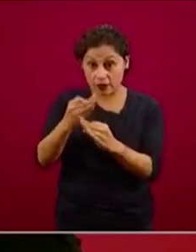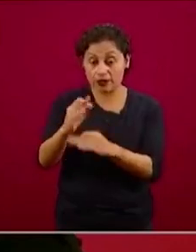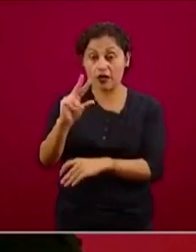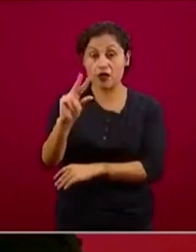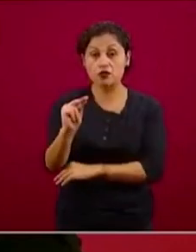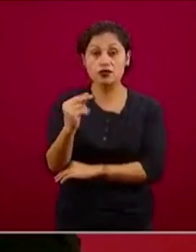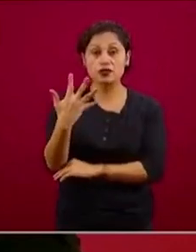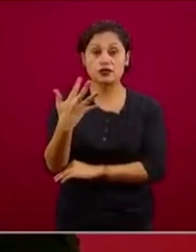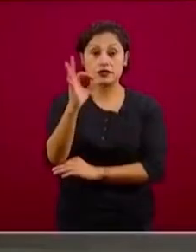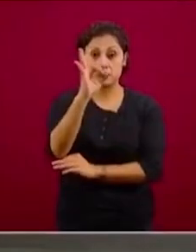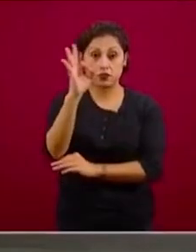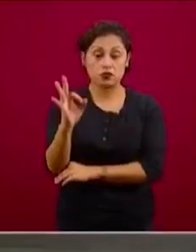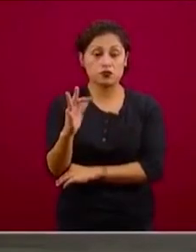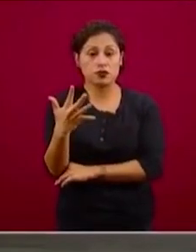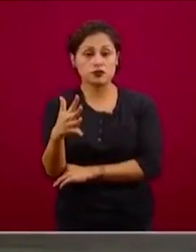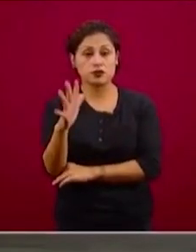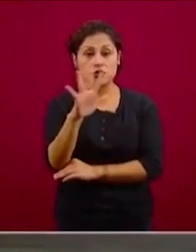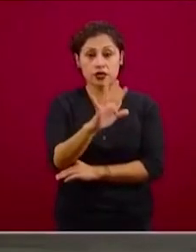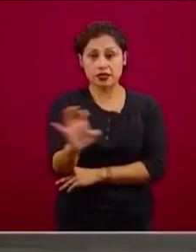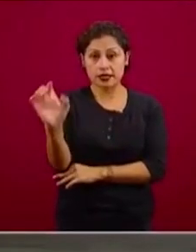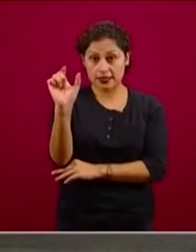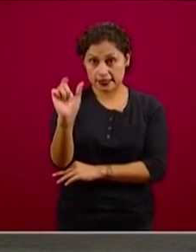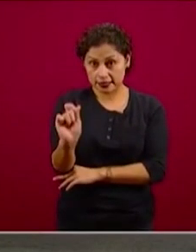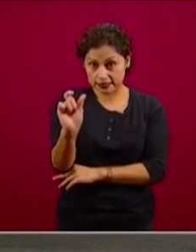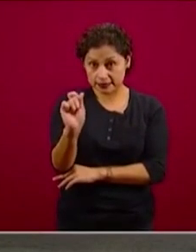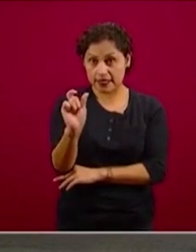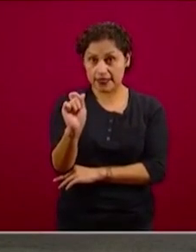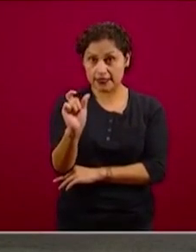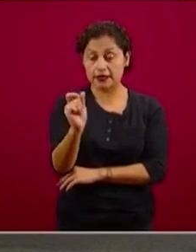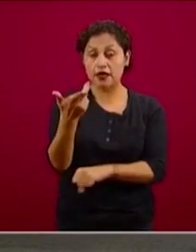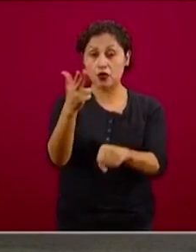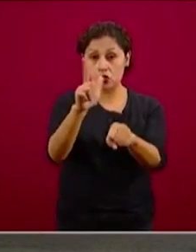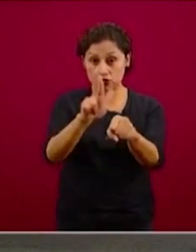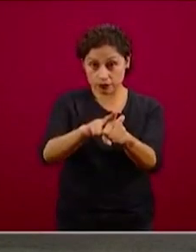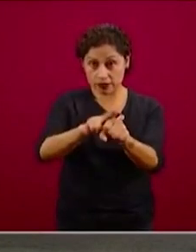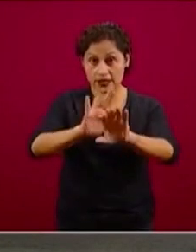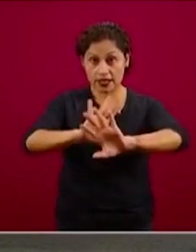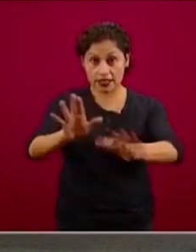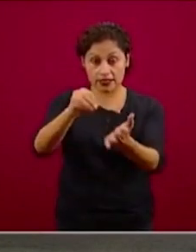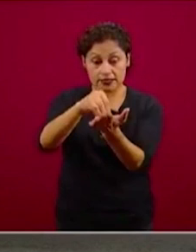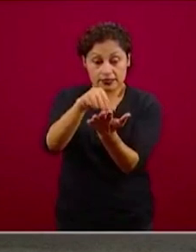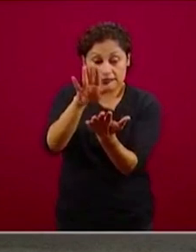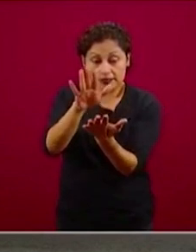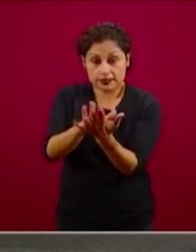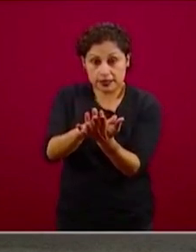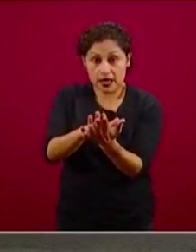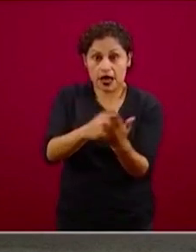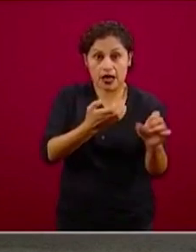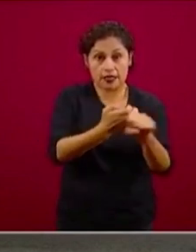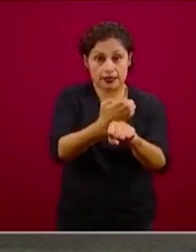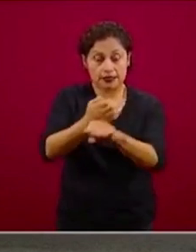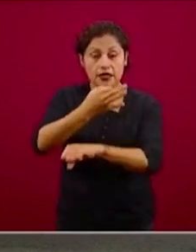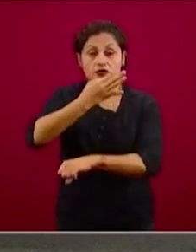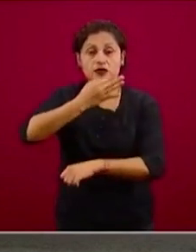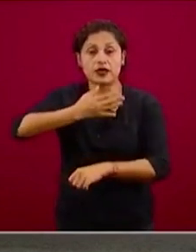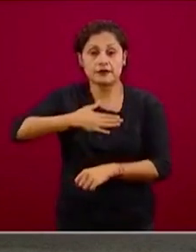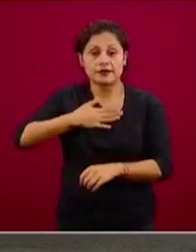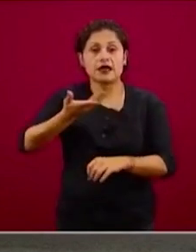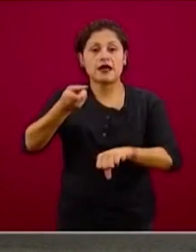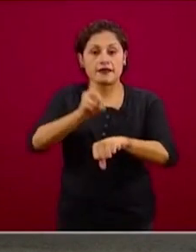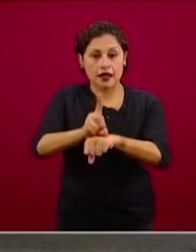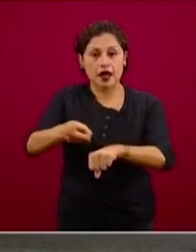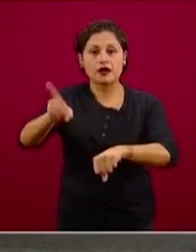520 unidades de salud registradas con su situación diaria y hay